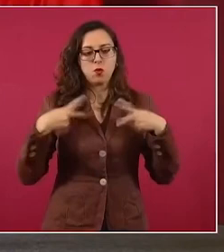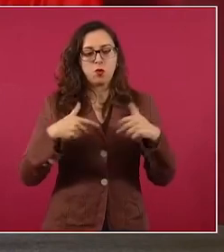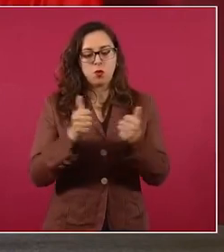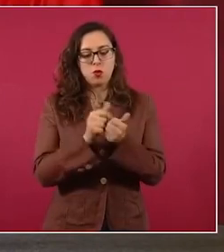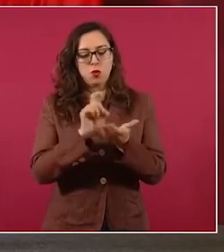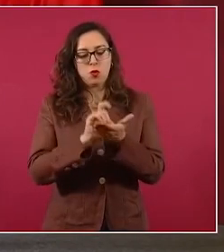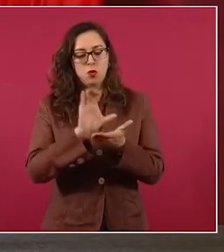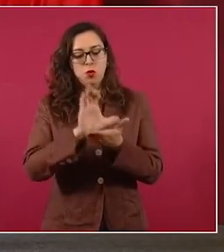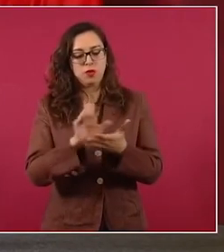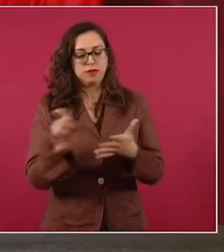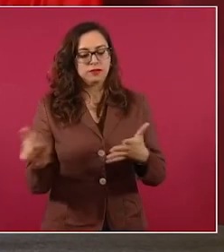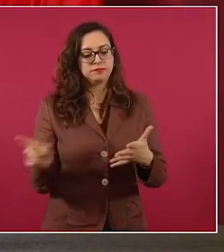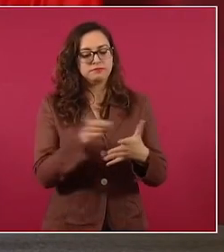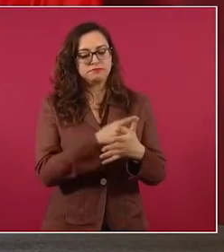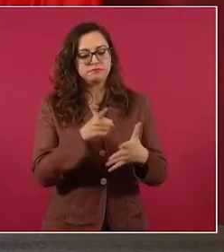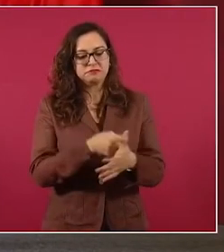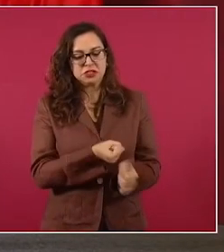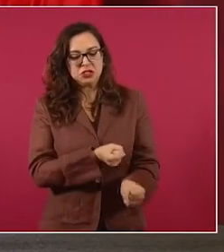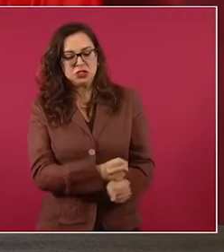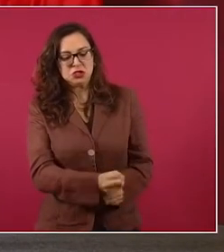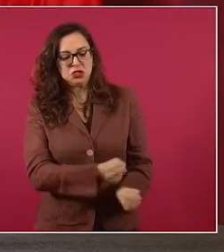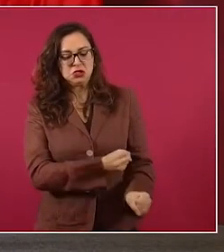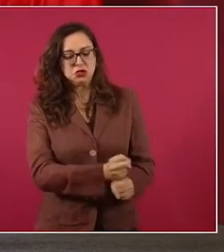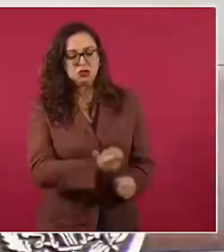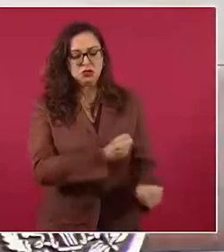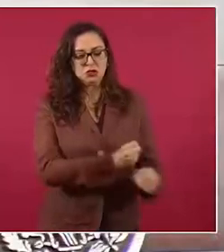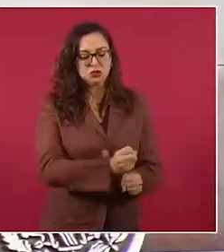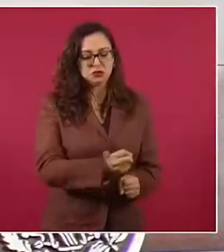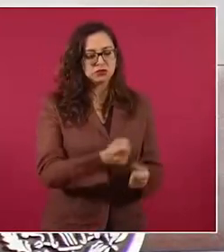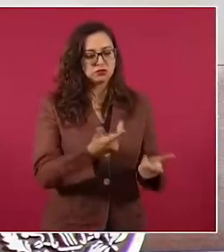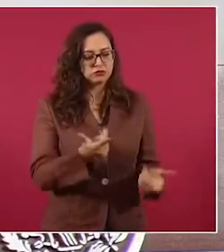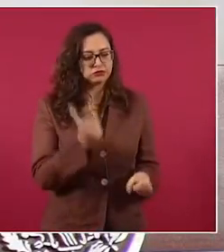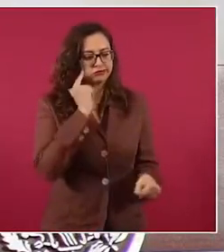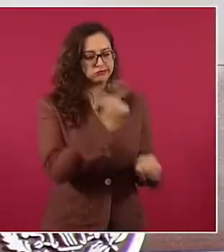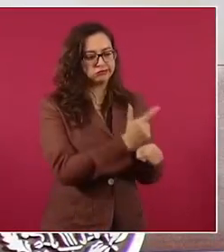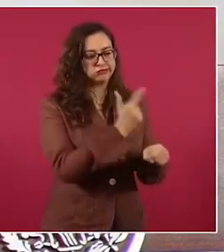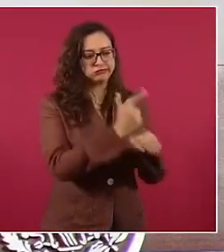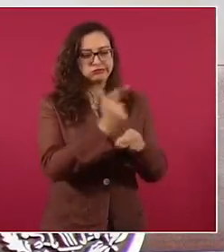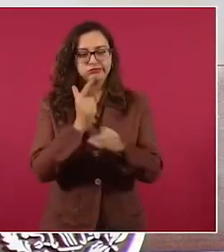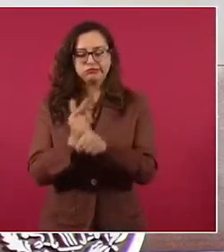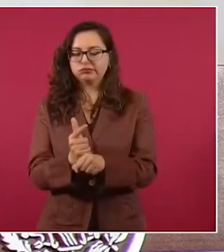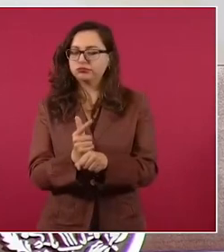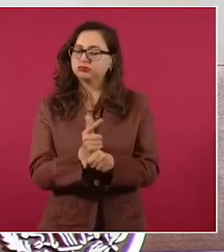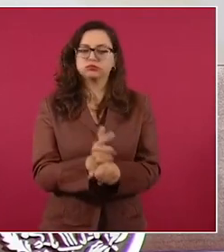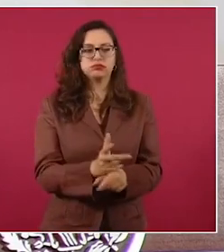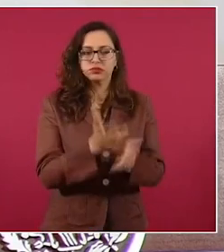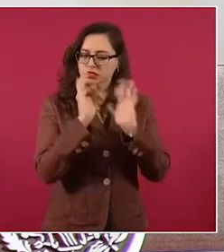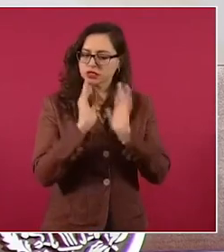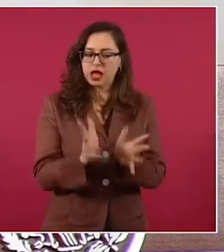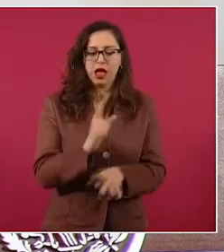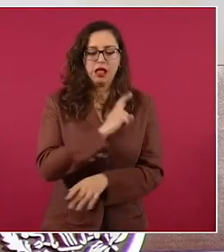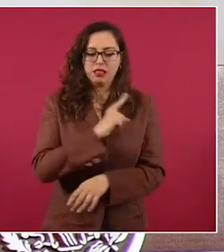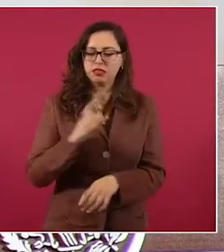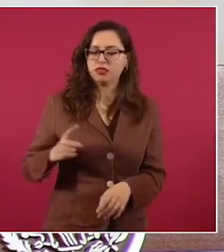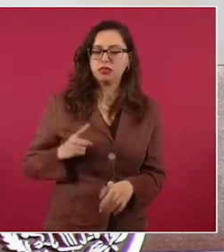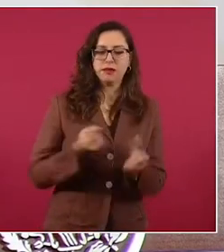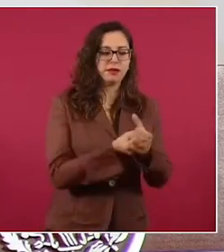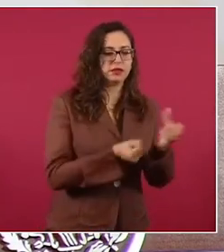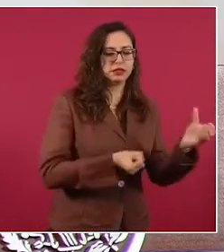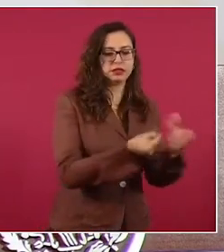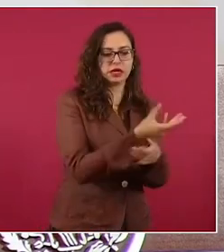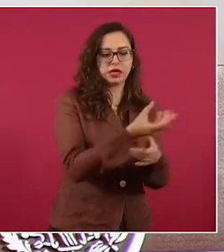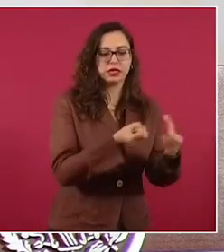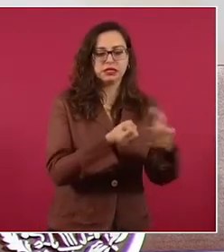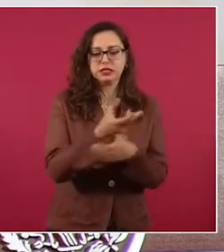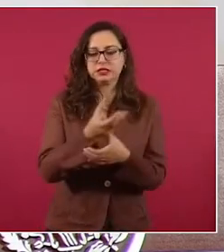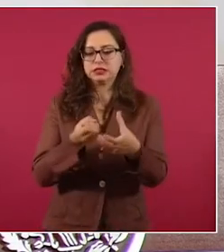o víctimas de tortura. Se trata en la mayoría de las veces de